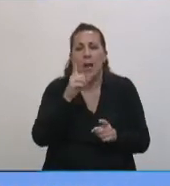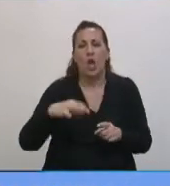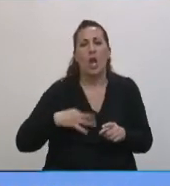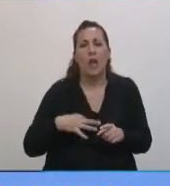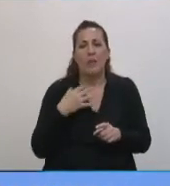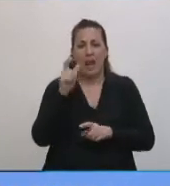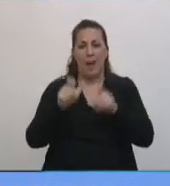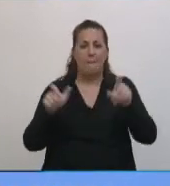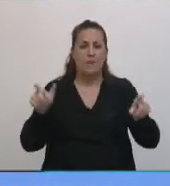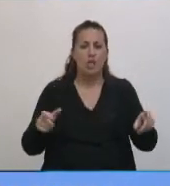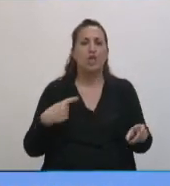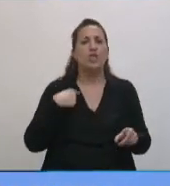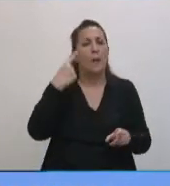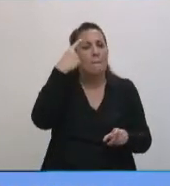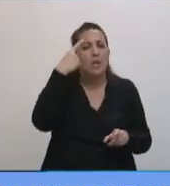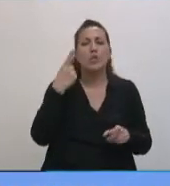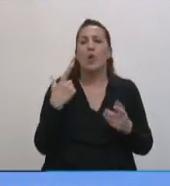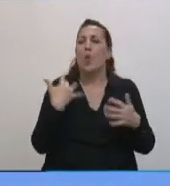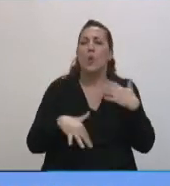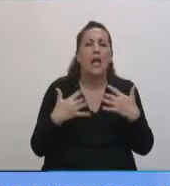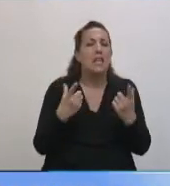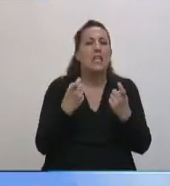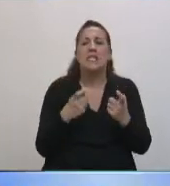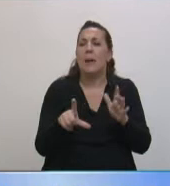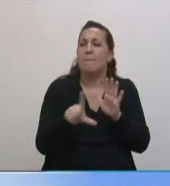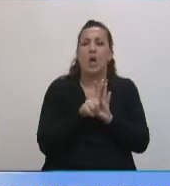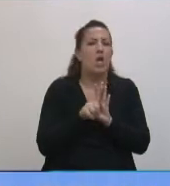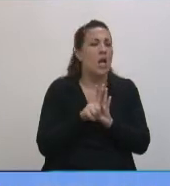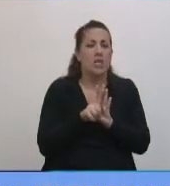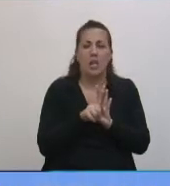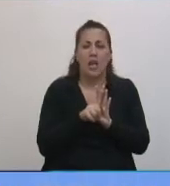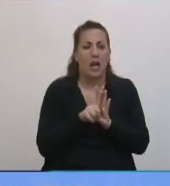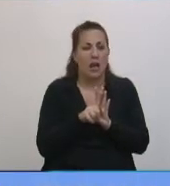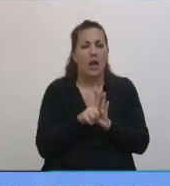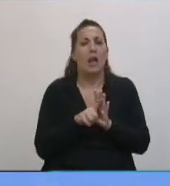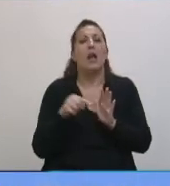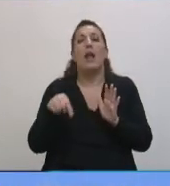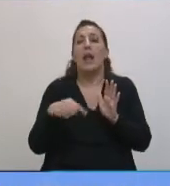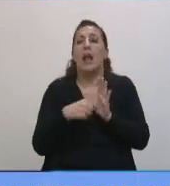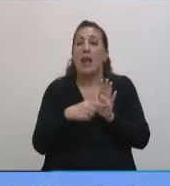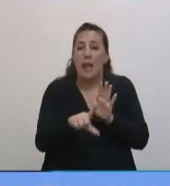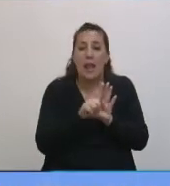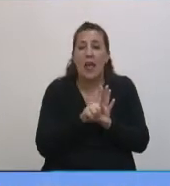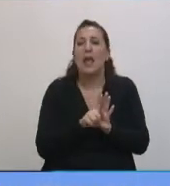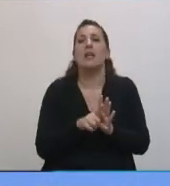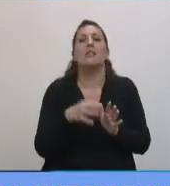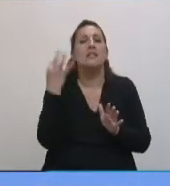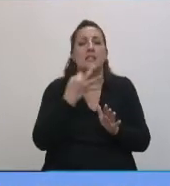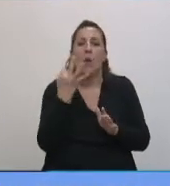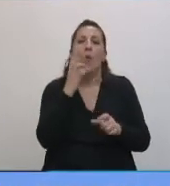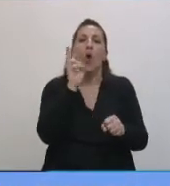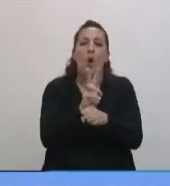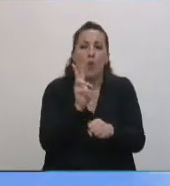Yo creo que es urgente, necesitamos esta ley. La ley es el instrumento que seguramente contendrá,